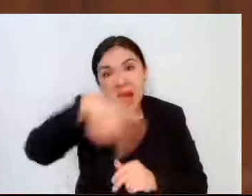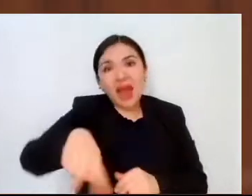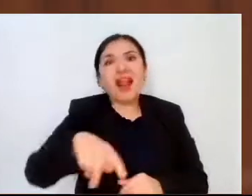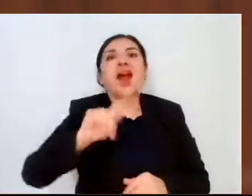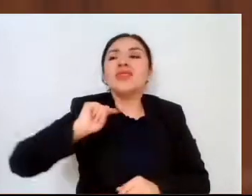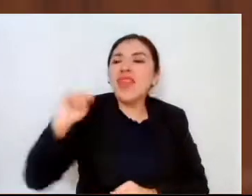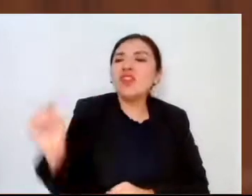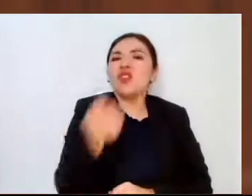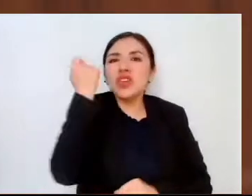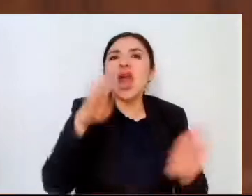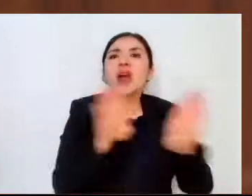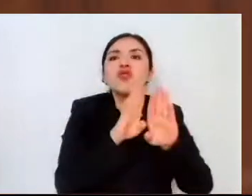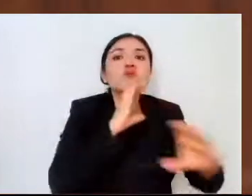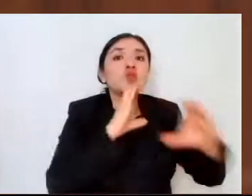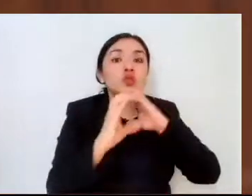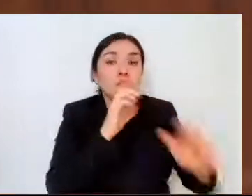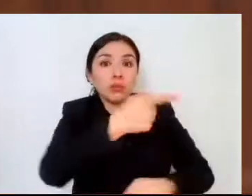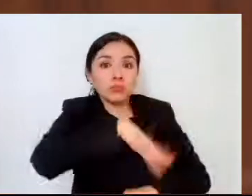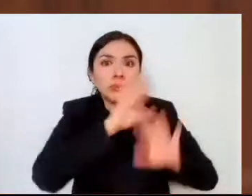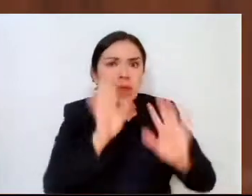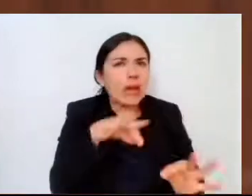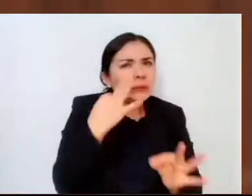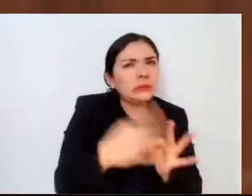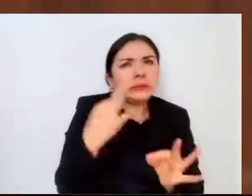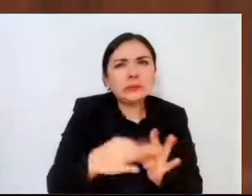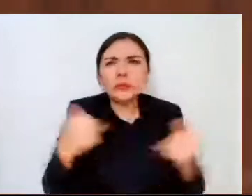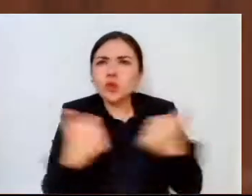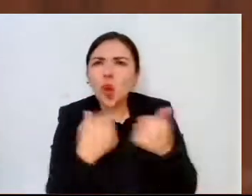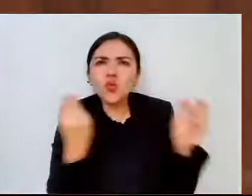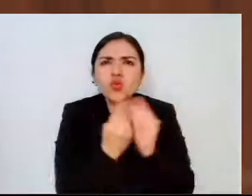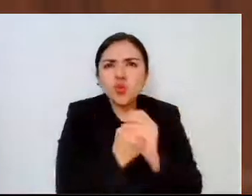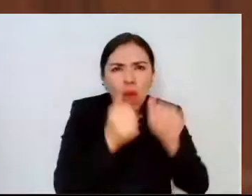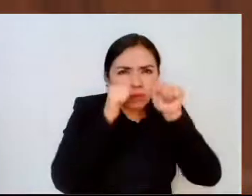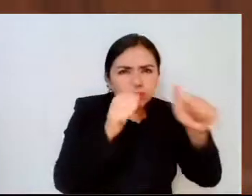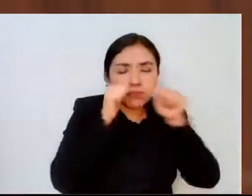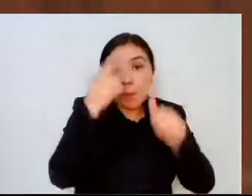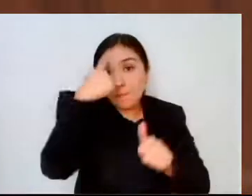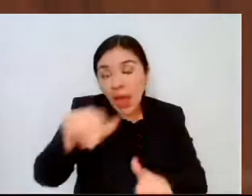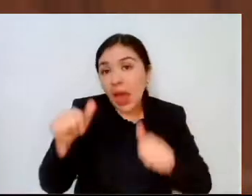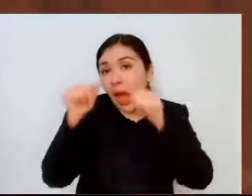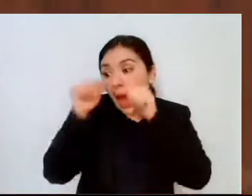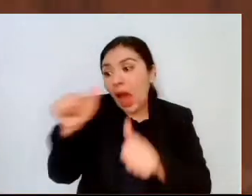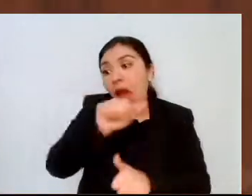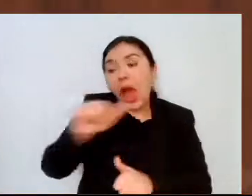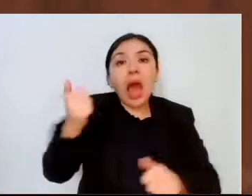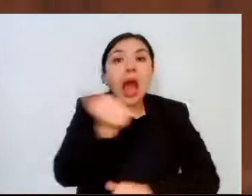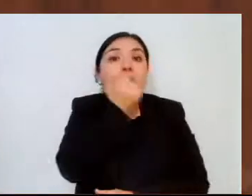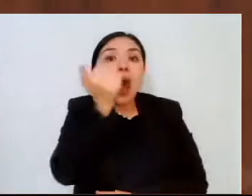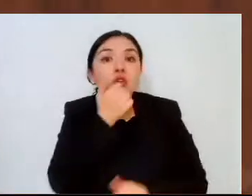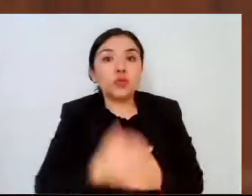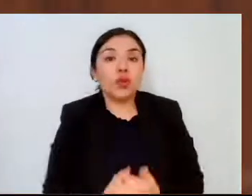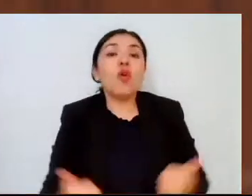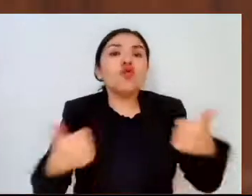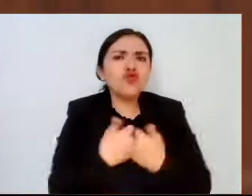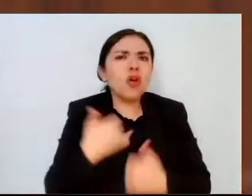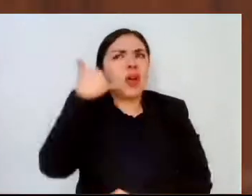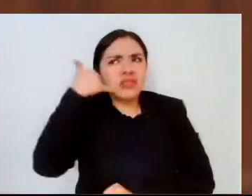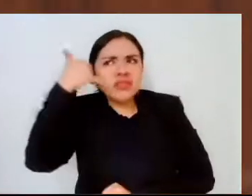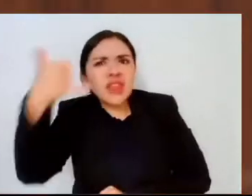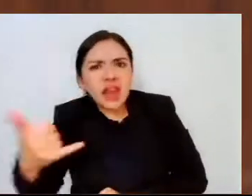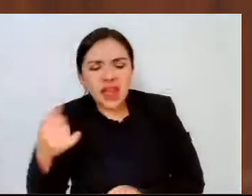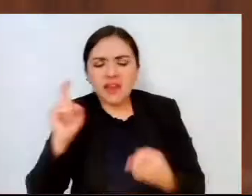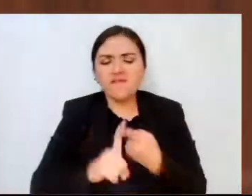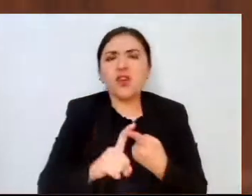y dieron seguimiento puntual y personalizado a los estudiantes por medio de llamadas telefónicas,